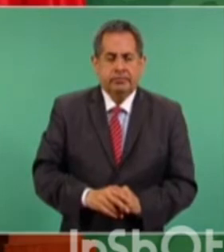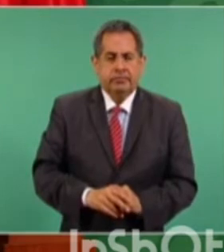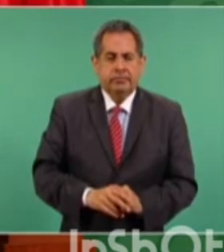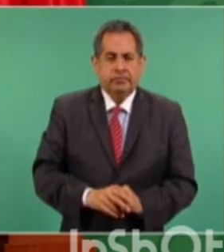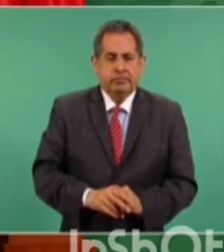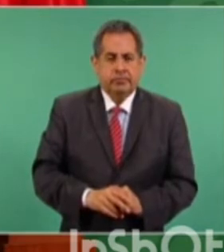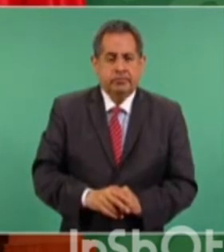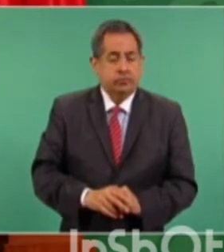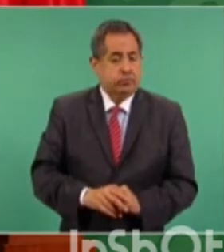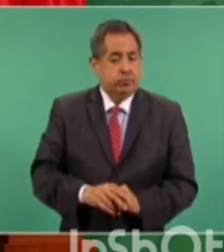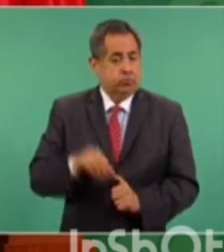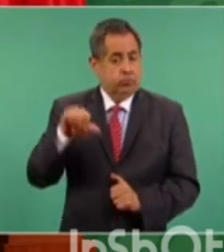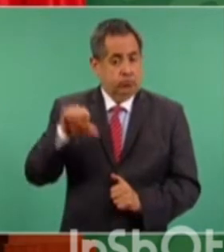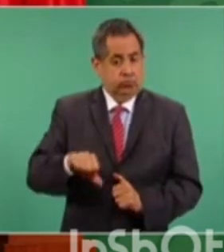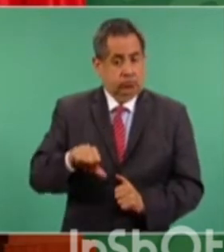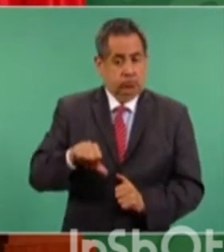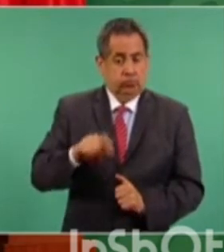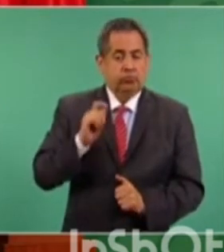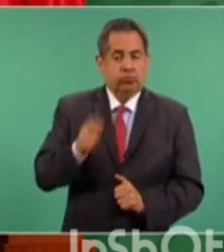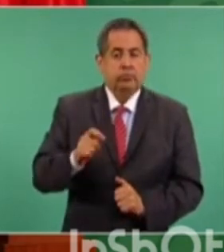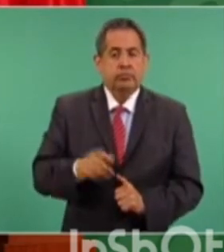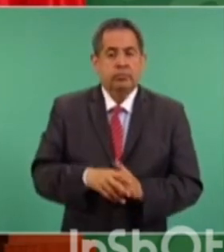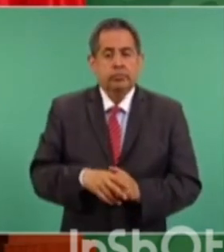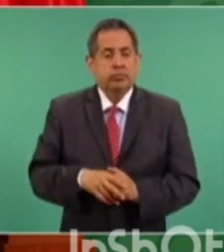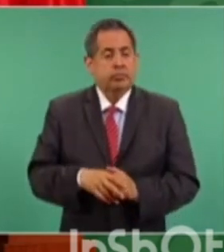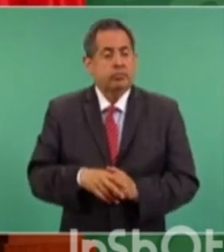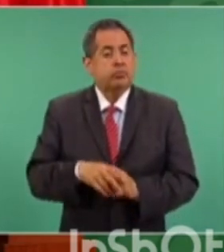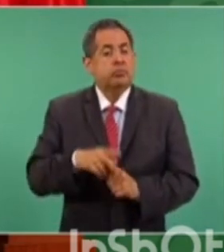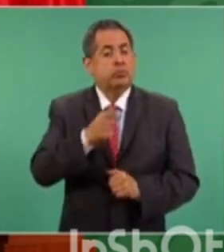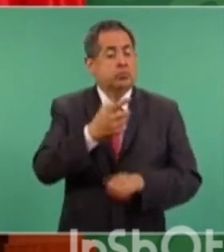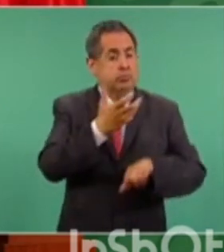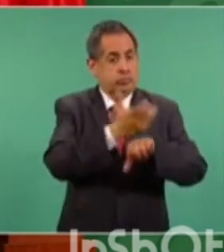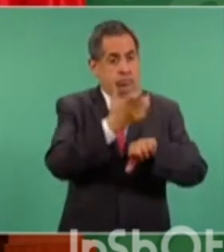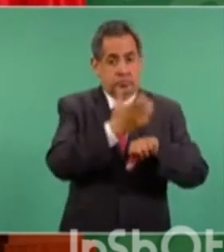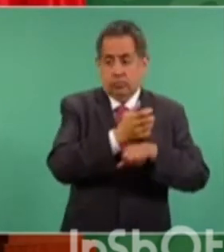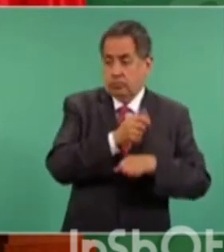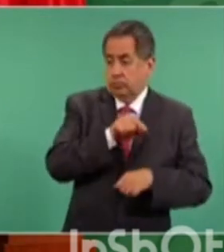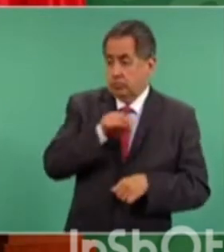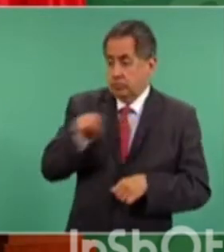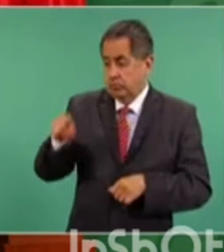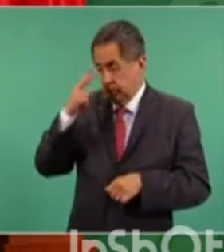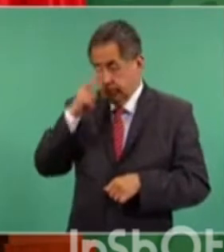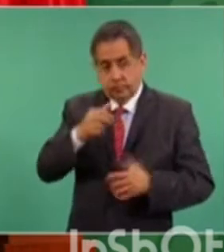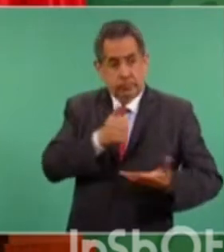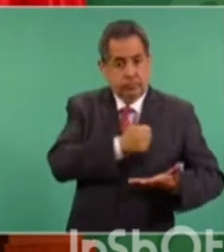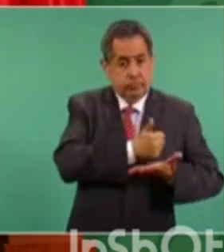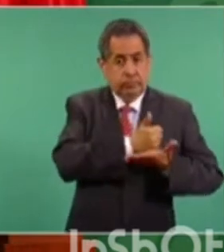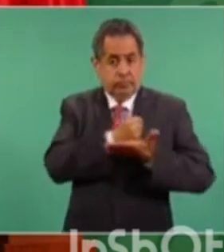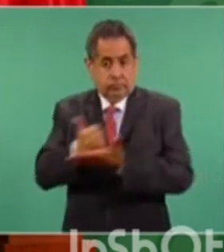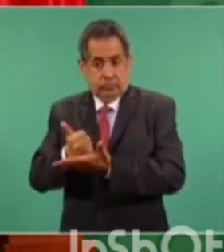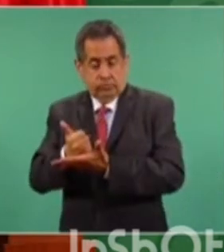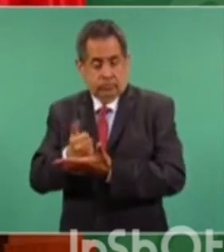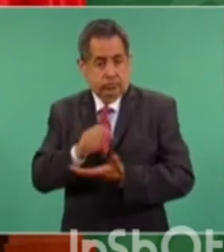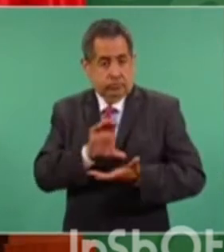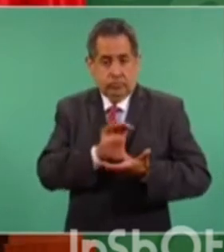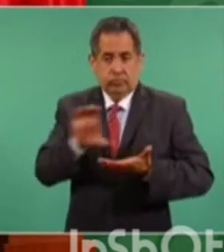Hoy, por ejemplo, el monto de ayuda de Estados Unidos a México, en el 2012,